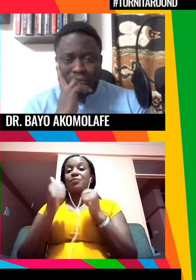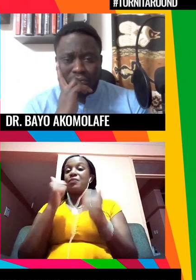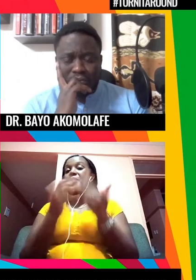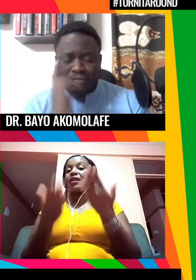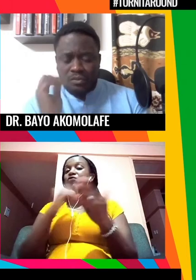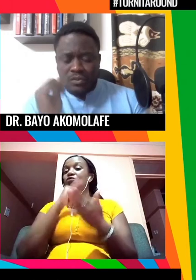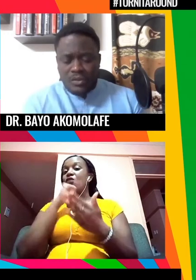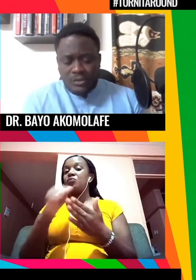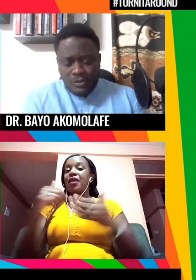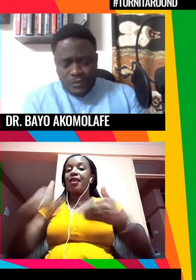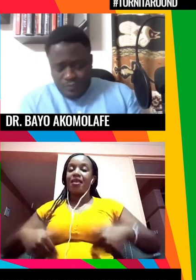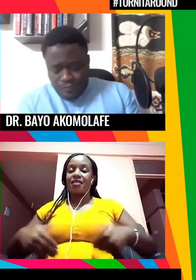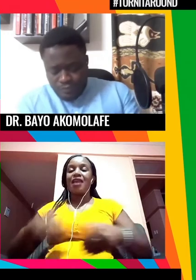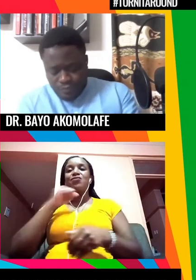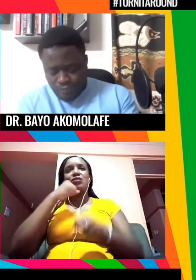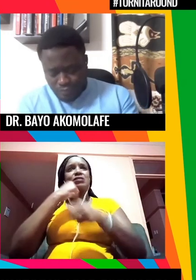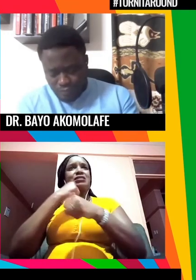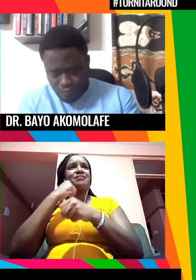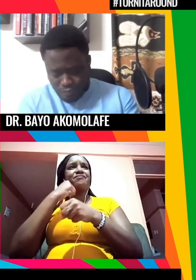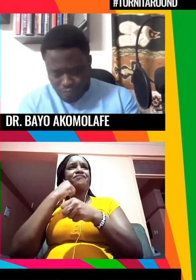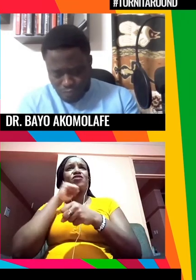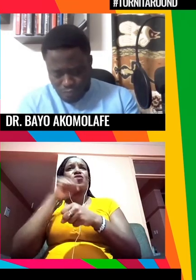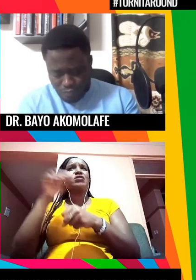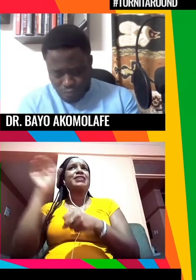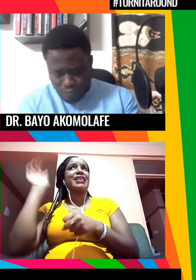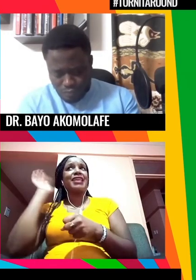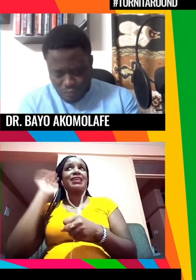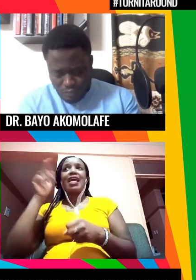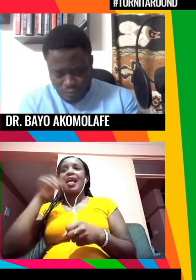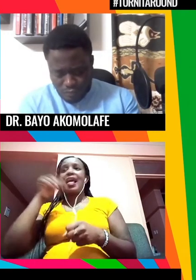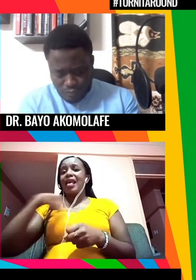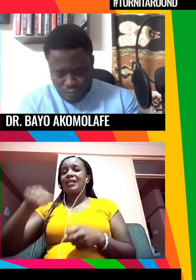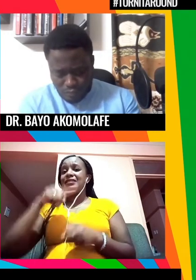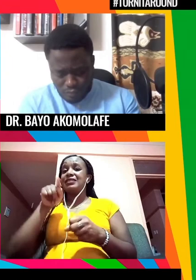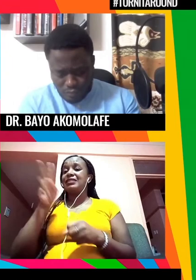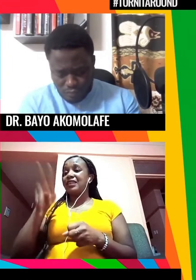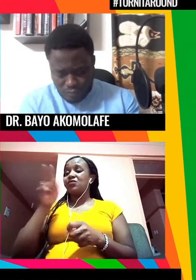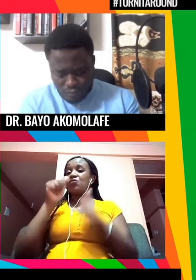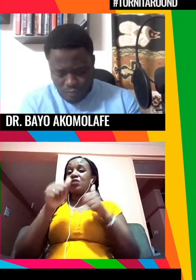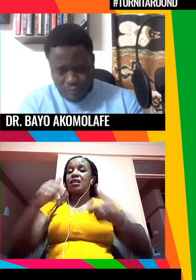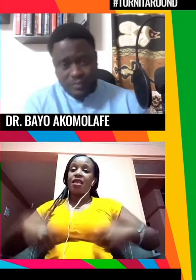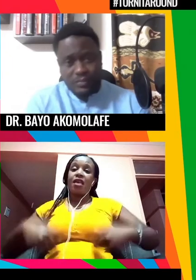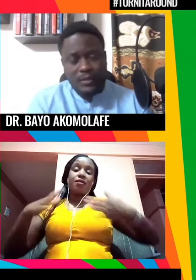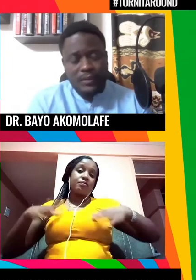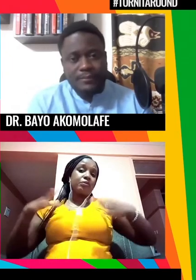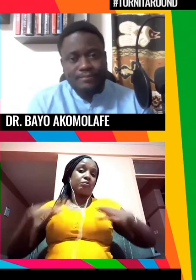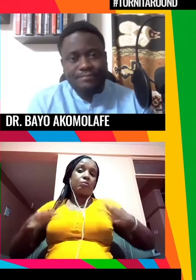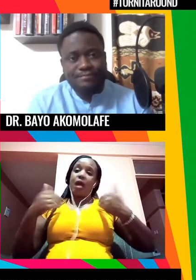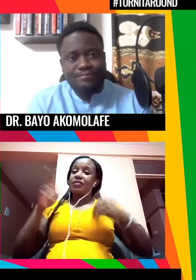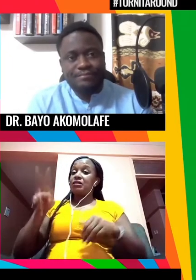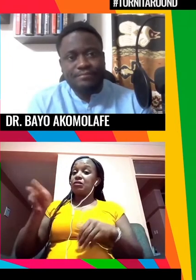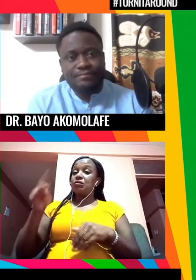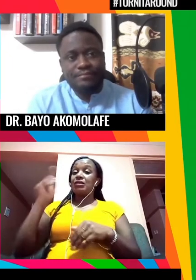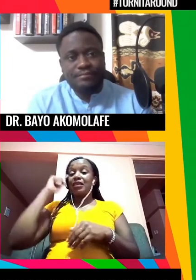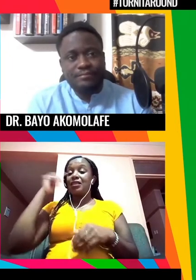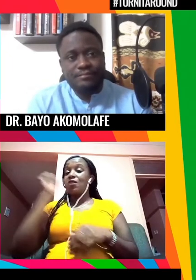no siempre nos escuchan esto es un problema habitual pensamos que los mayores no nos